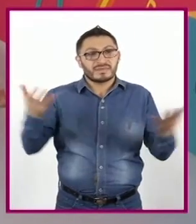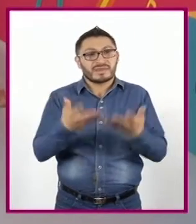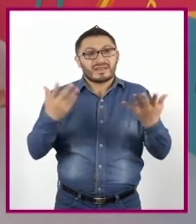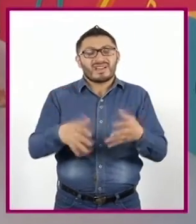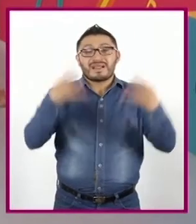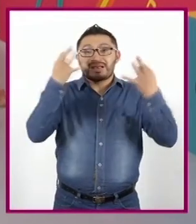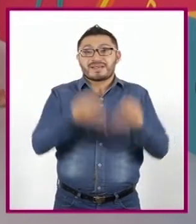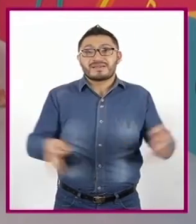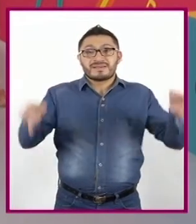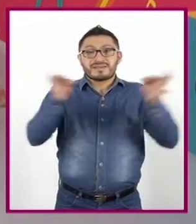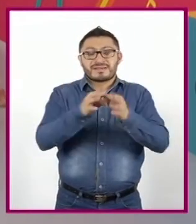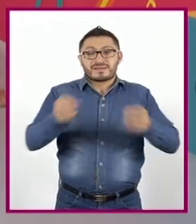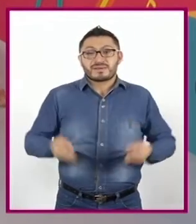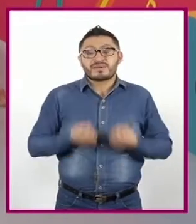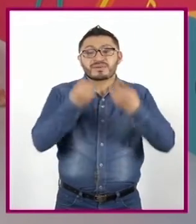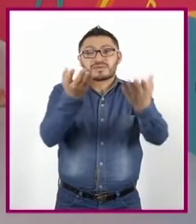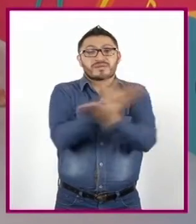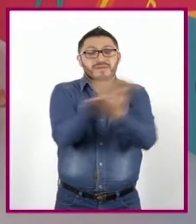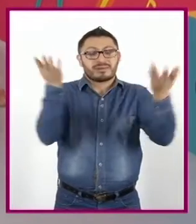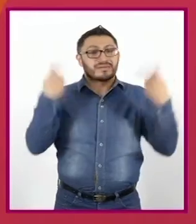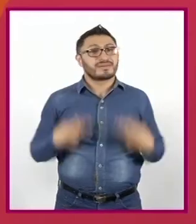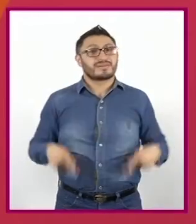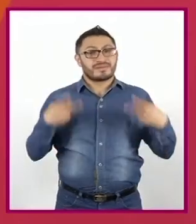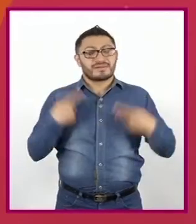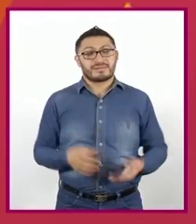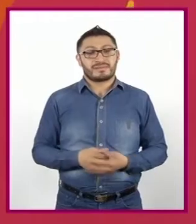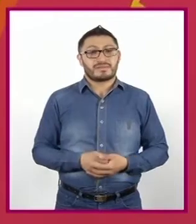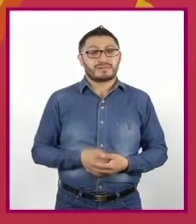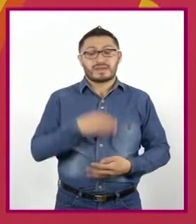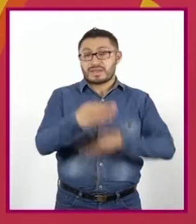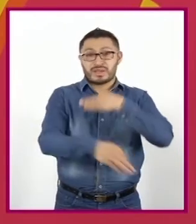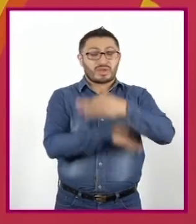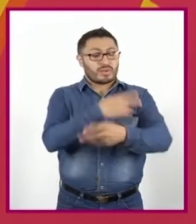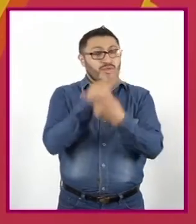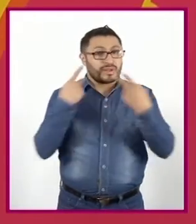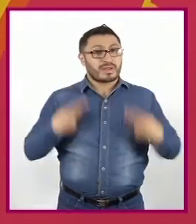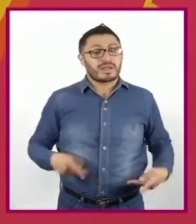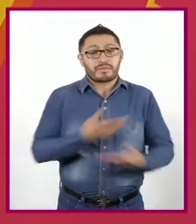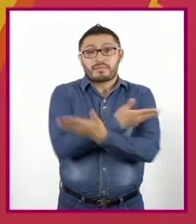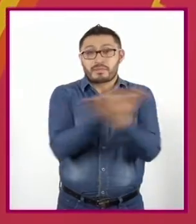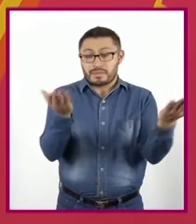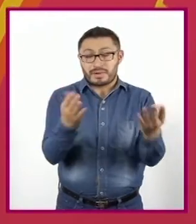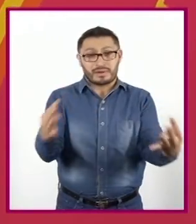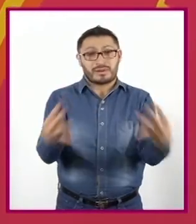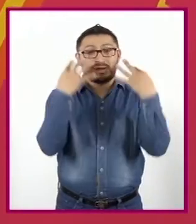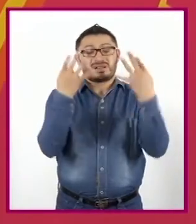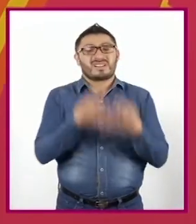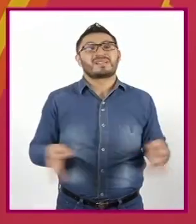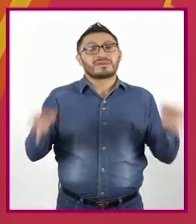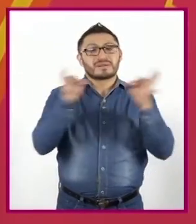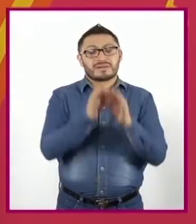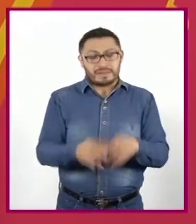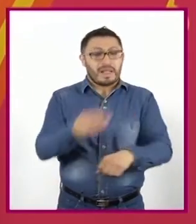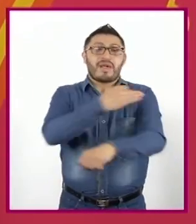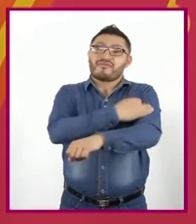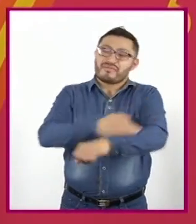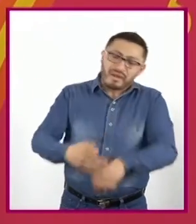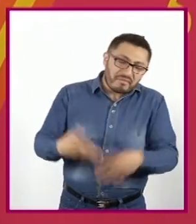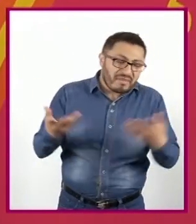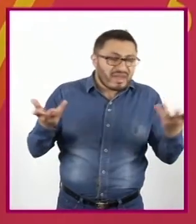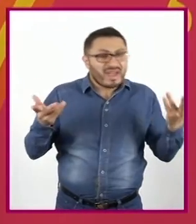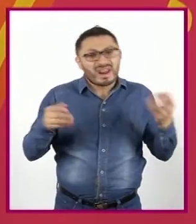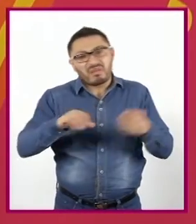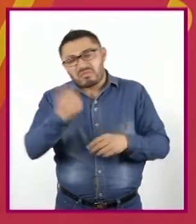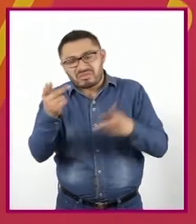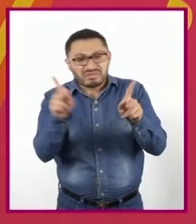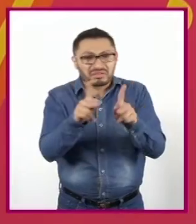En nuestro público Todo el público Es muy importante Sean nuestros familiares Que lo aprecien